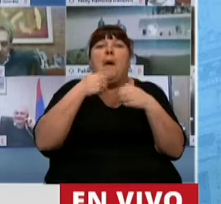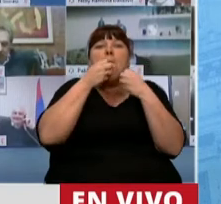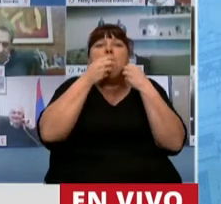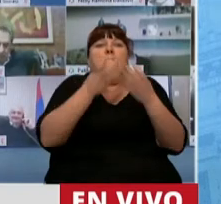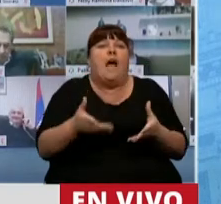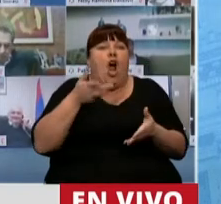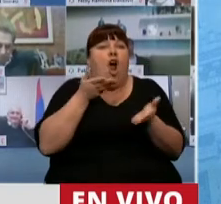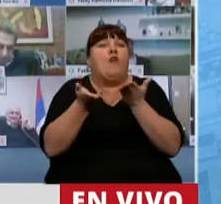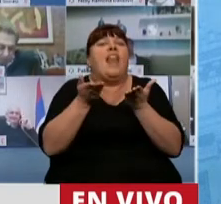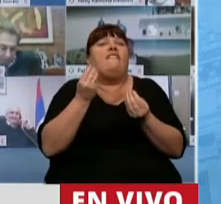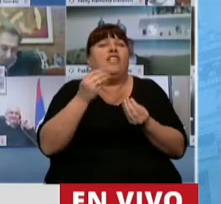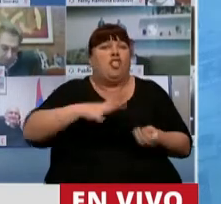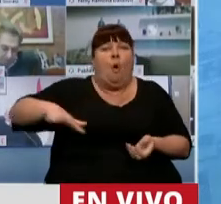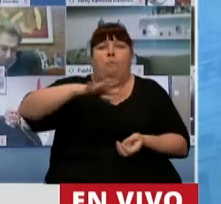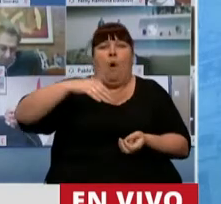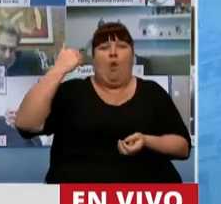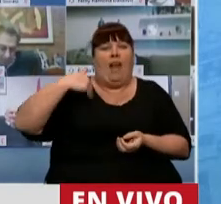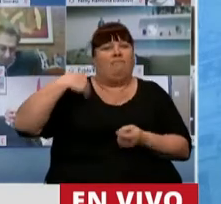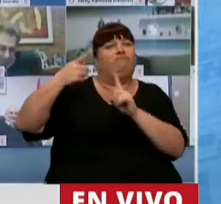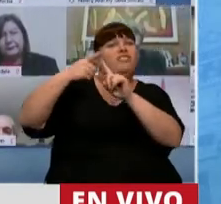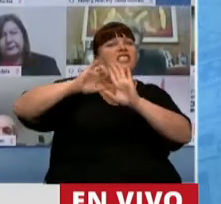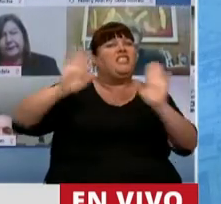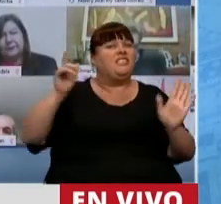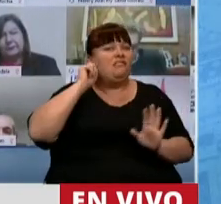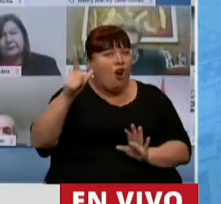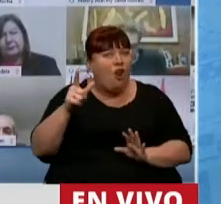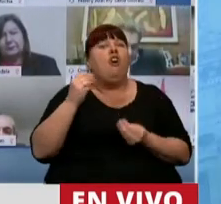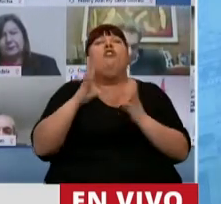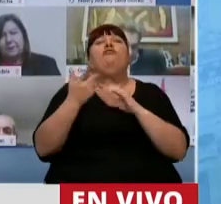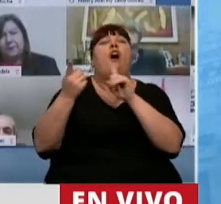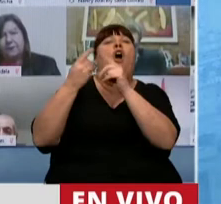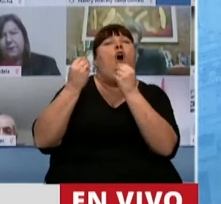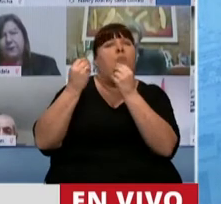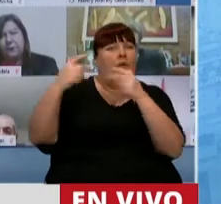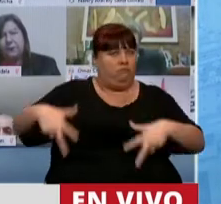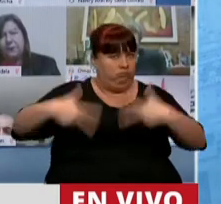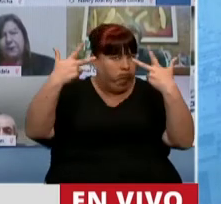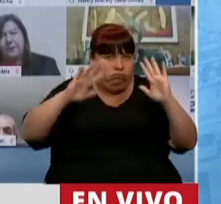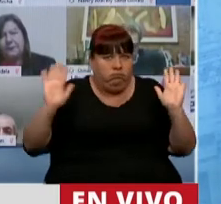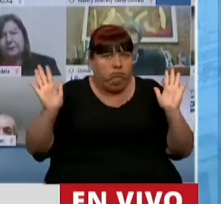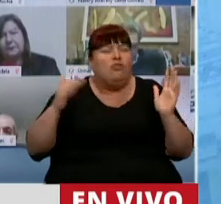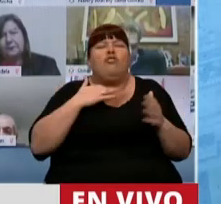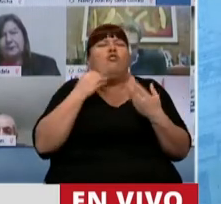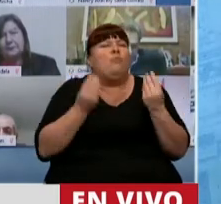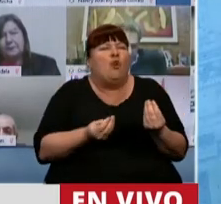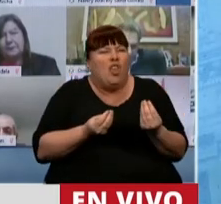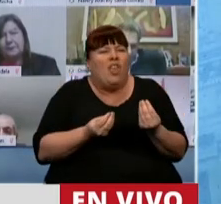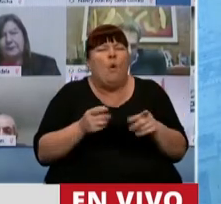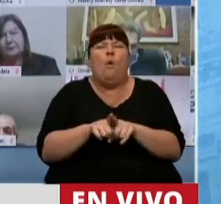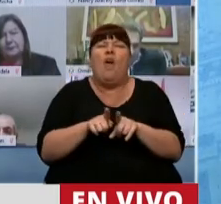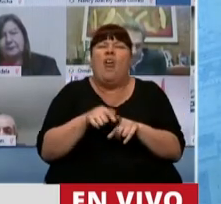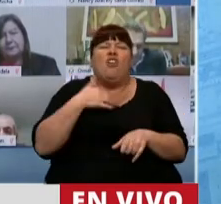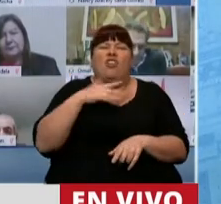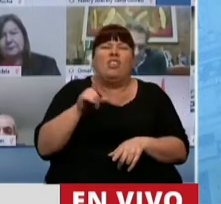beneficiar al pueblo argentino de una manera virtual. No entiendo este